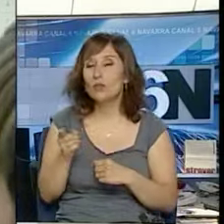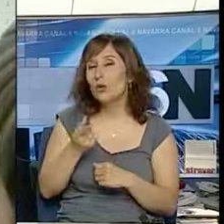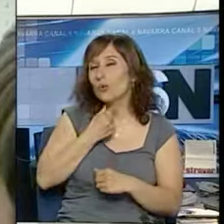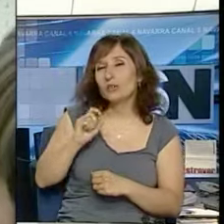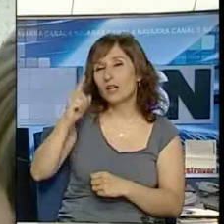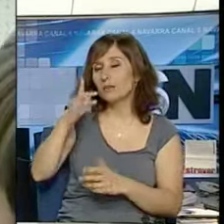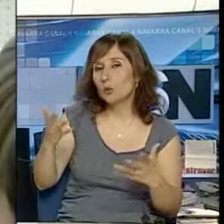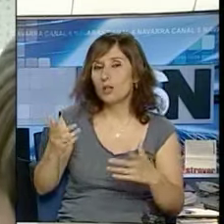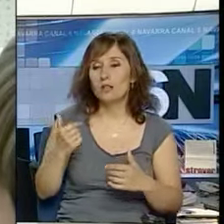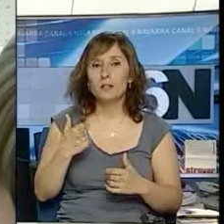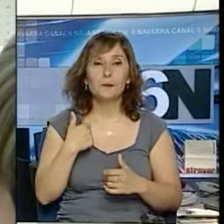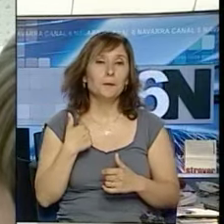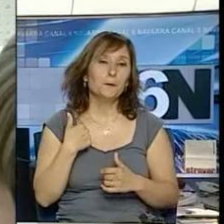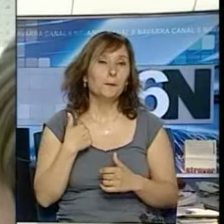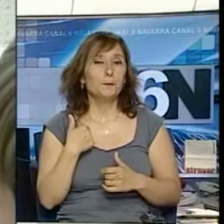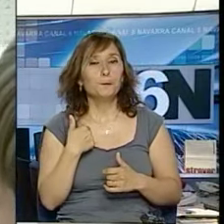es la que más te gusta?